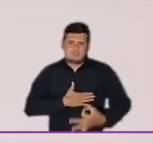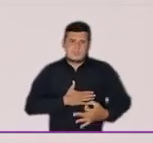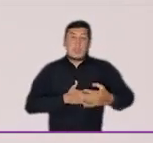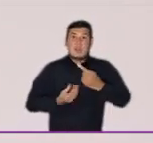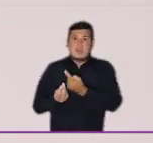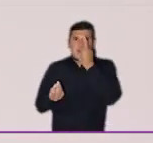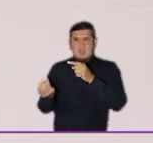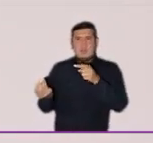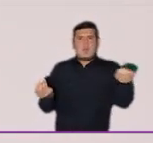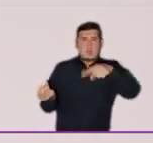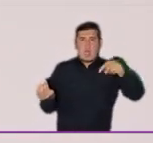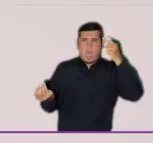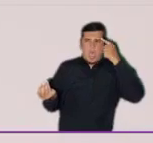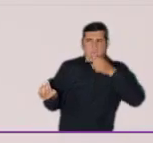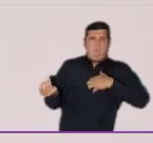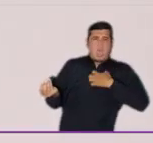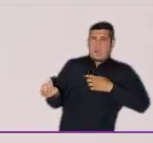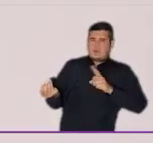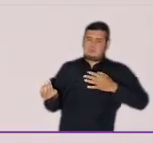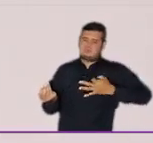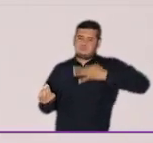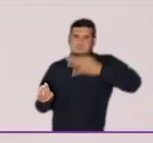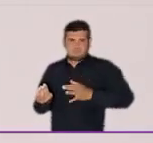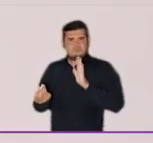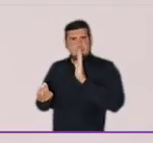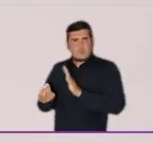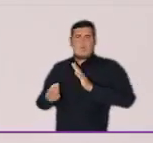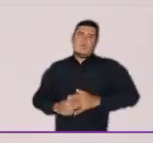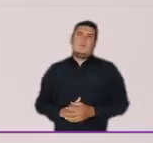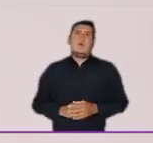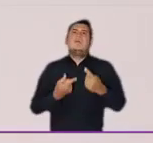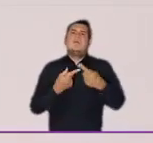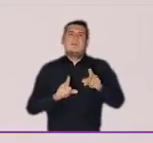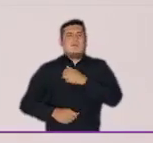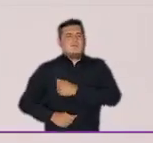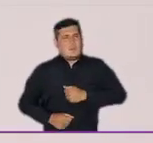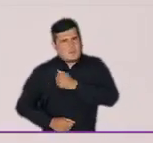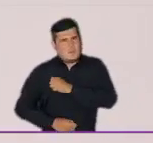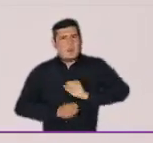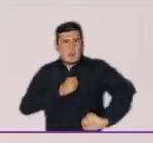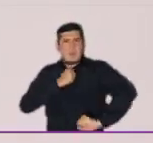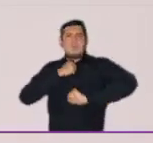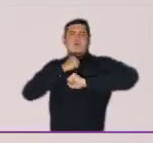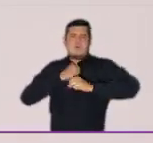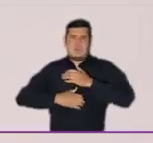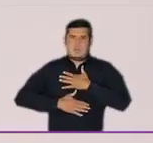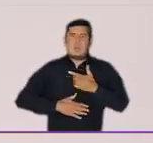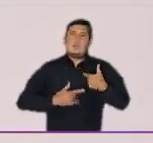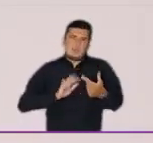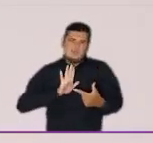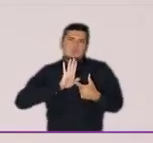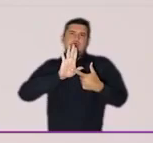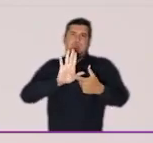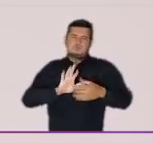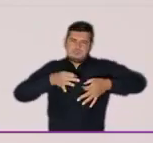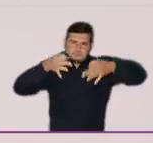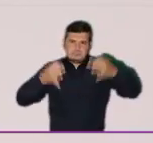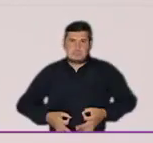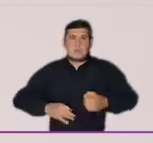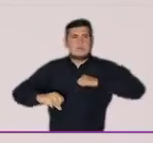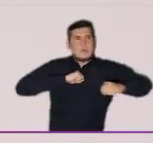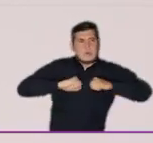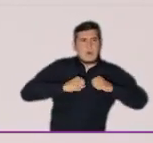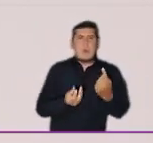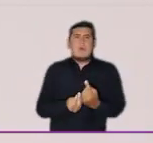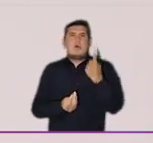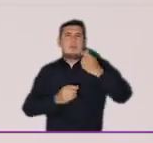No espero que con este video las dudas cesen, pero por favor, denme la oportunidad de seguirles demostrando con resultados que una mejor forma de